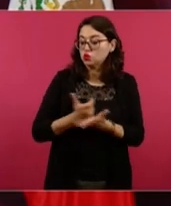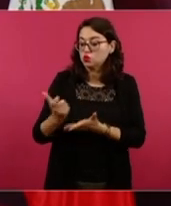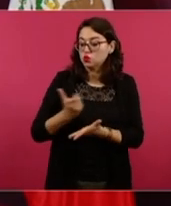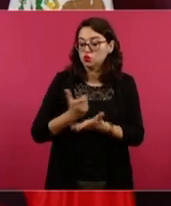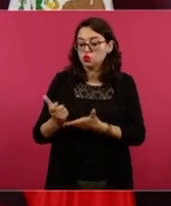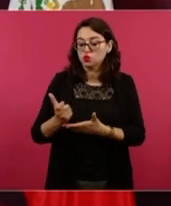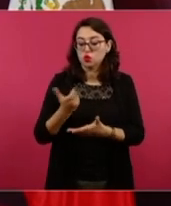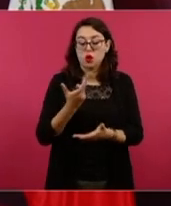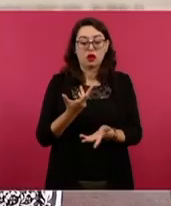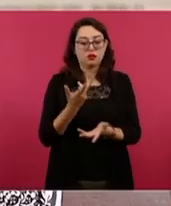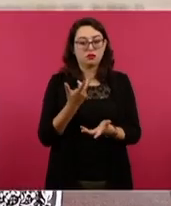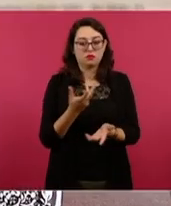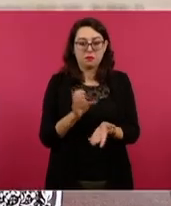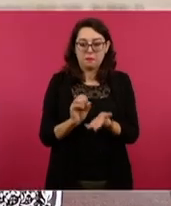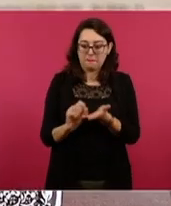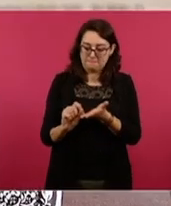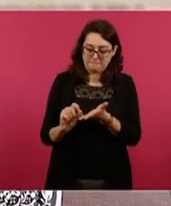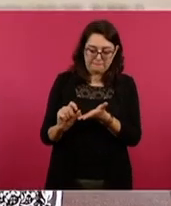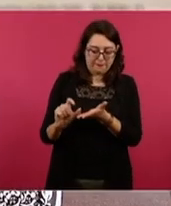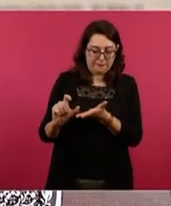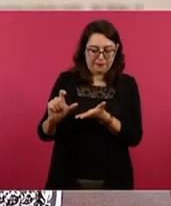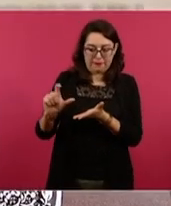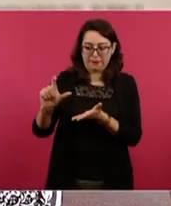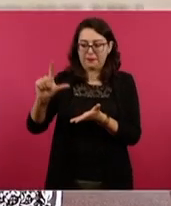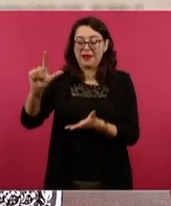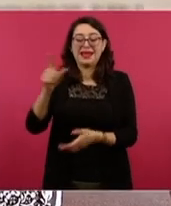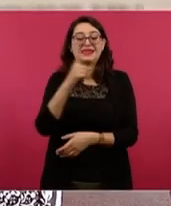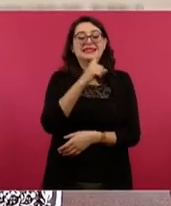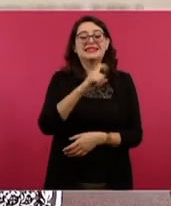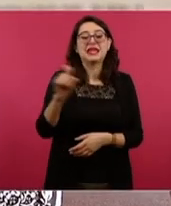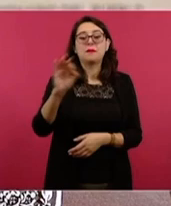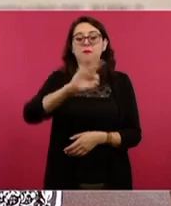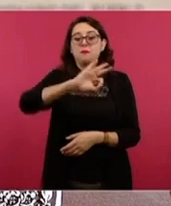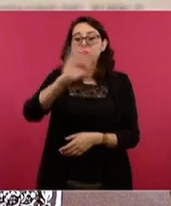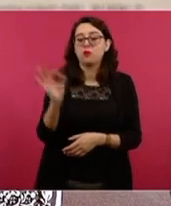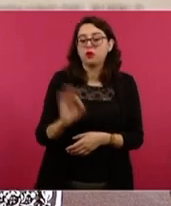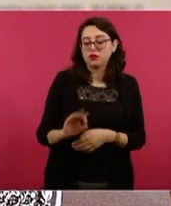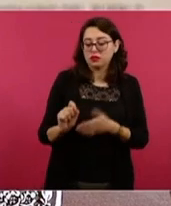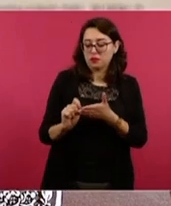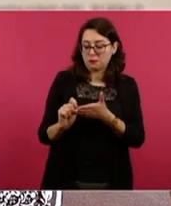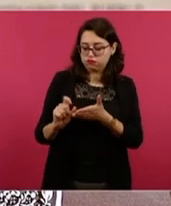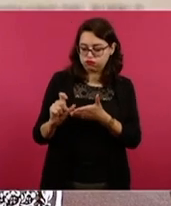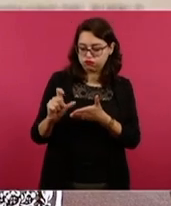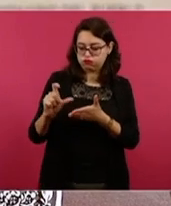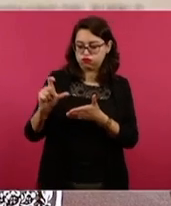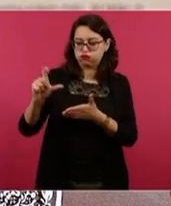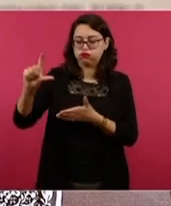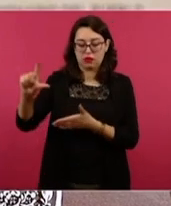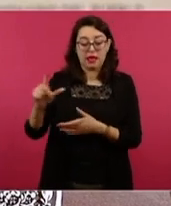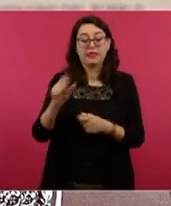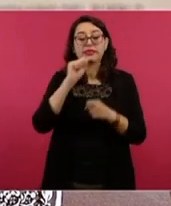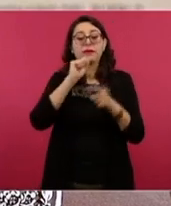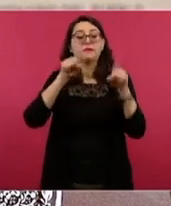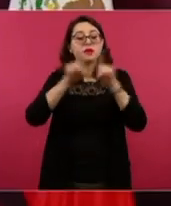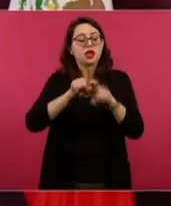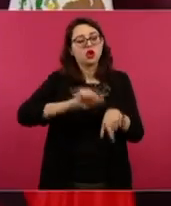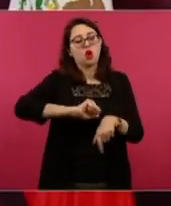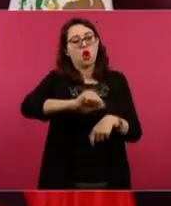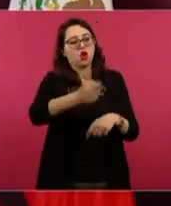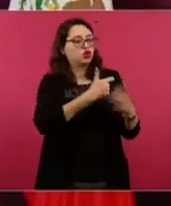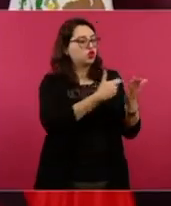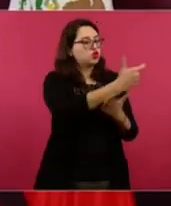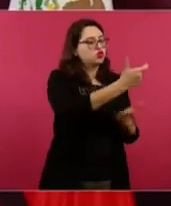cerca del 100 por ciento y los salarios en general han aumentado